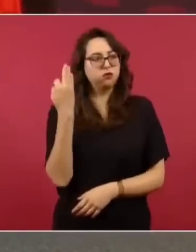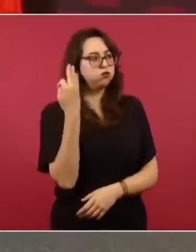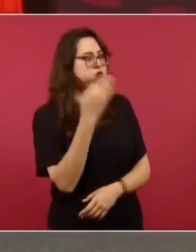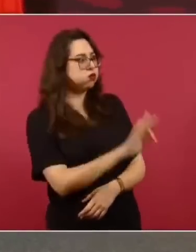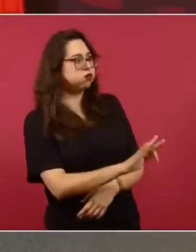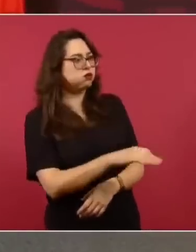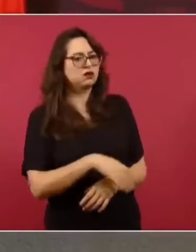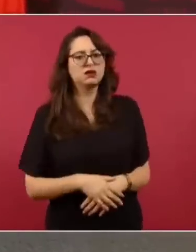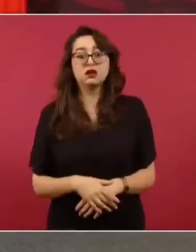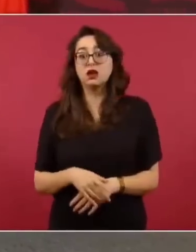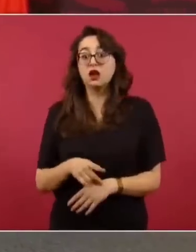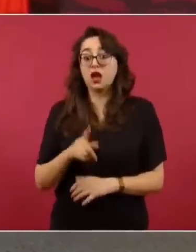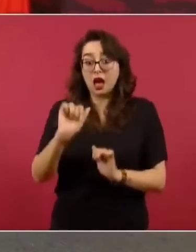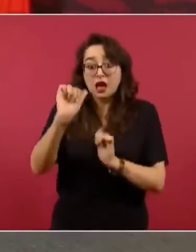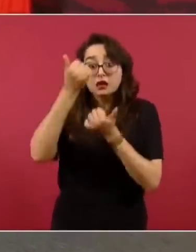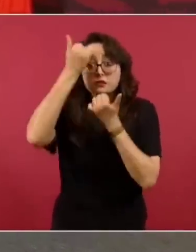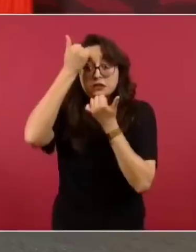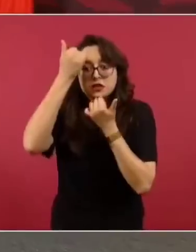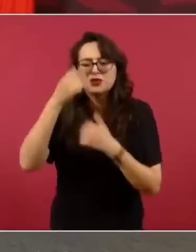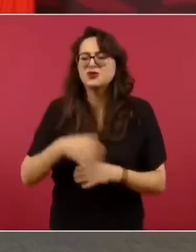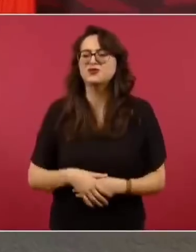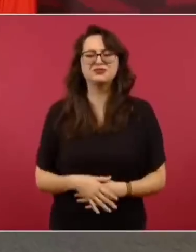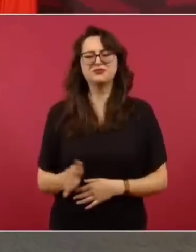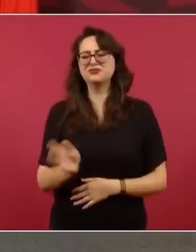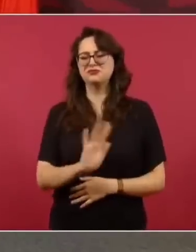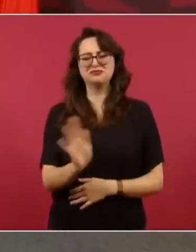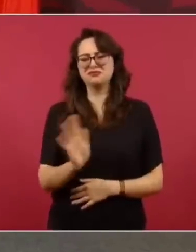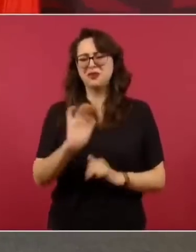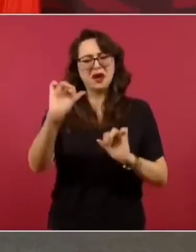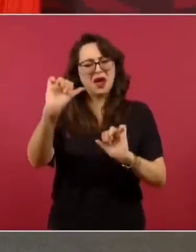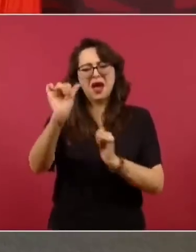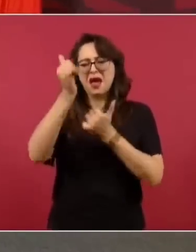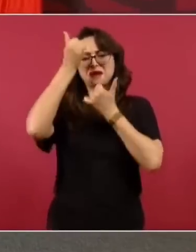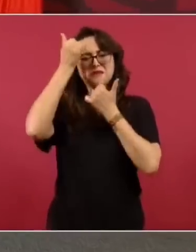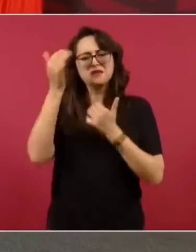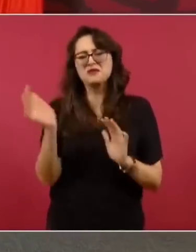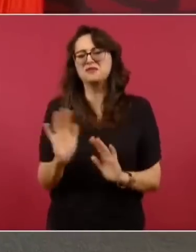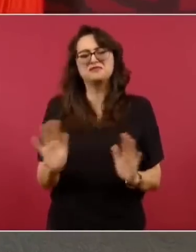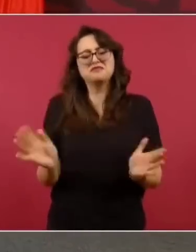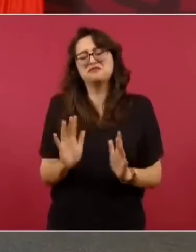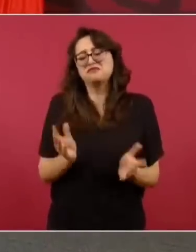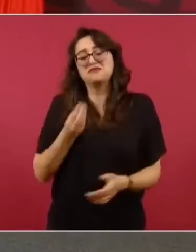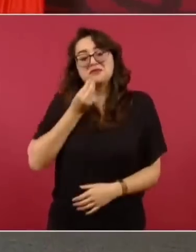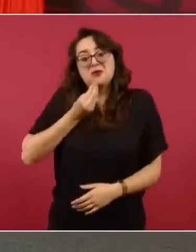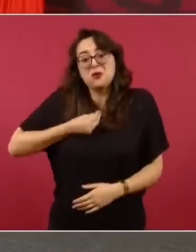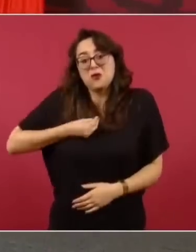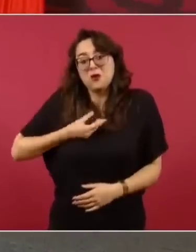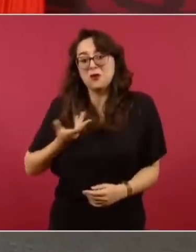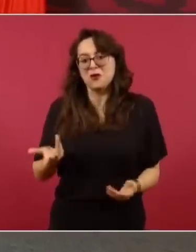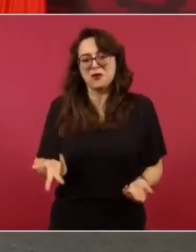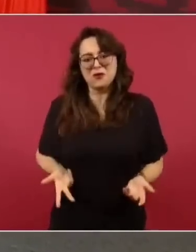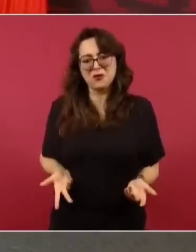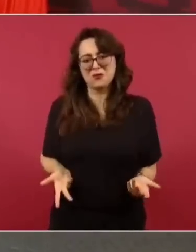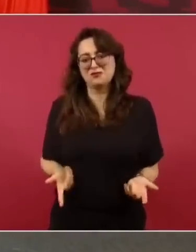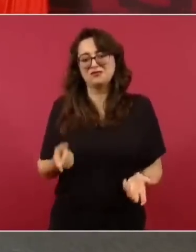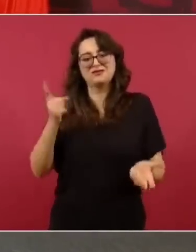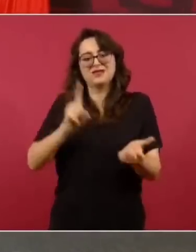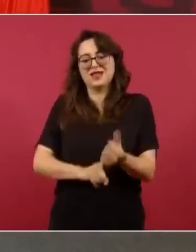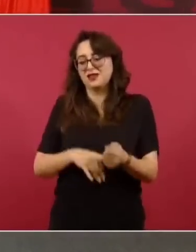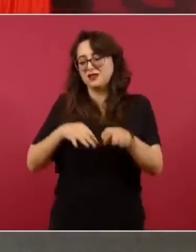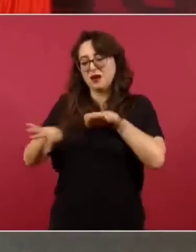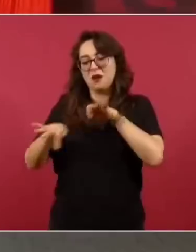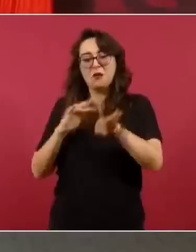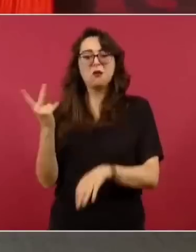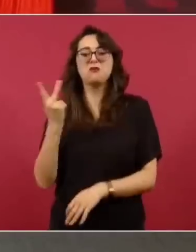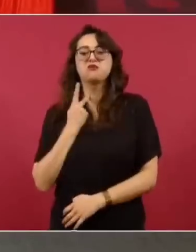No, no, es que eso es parte del noble oficio de la política. O sea, hay quienes